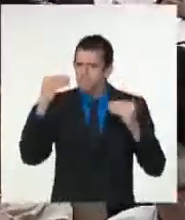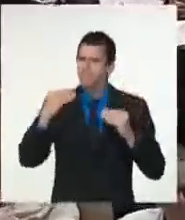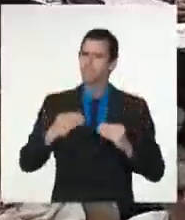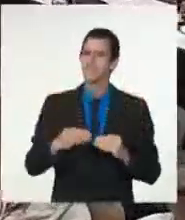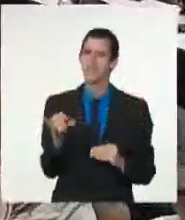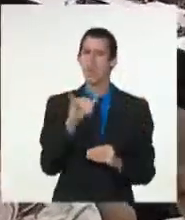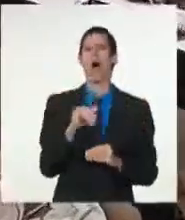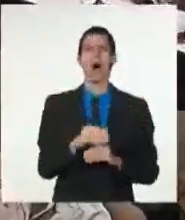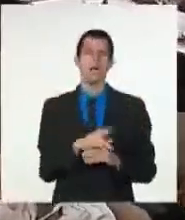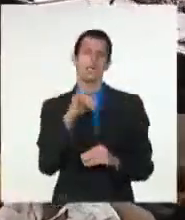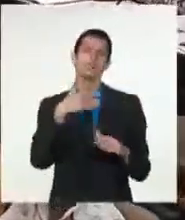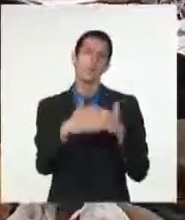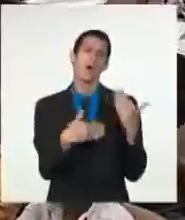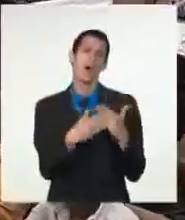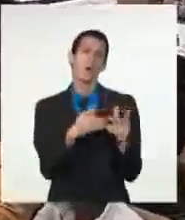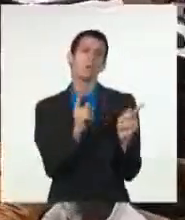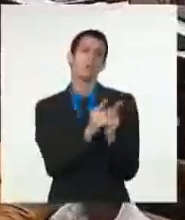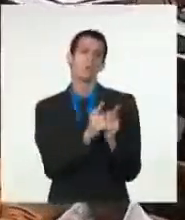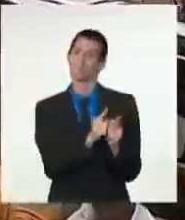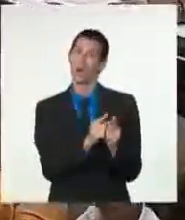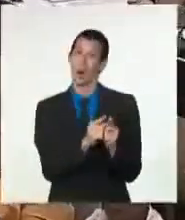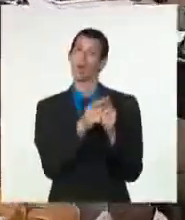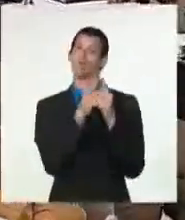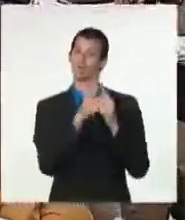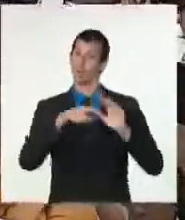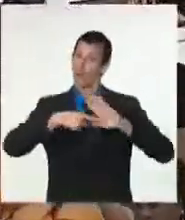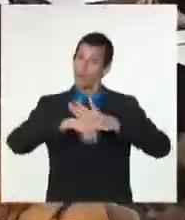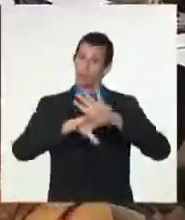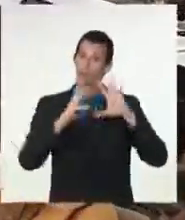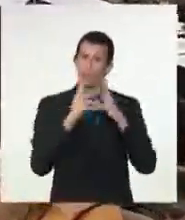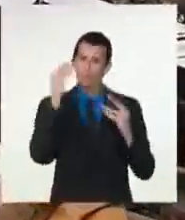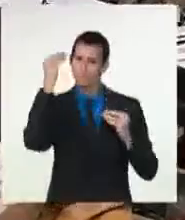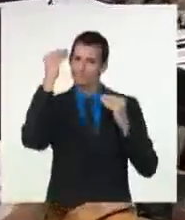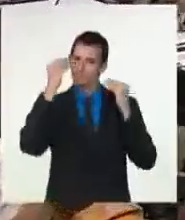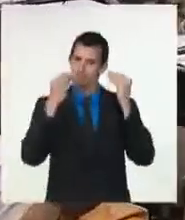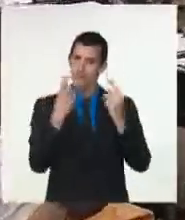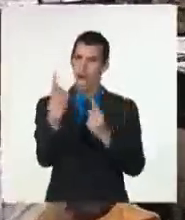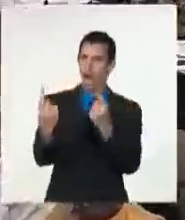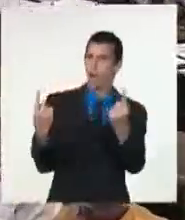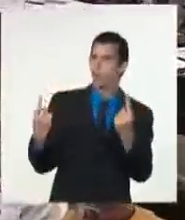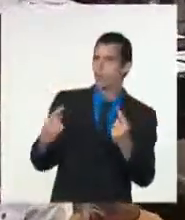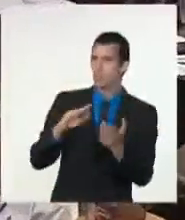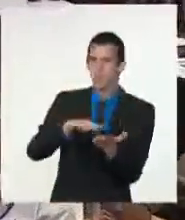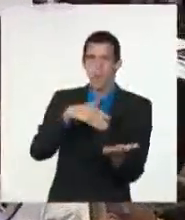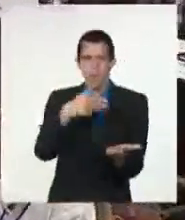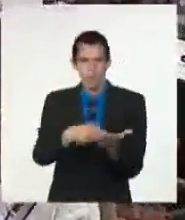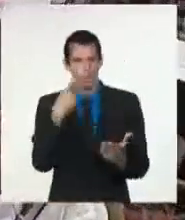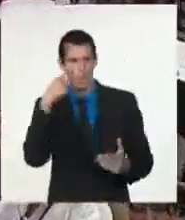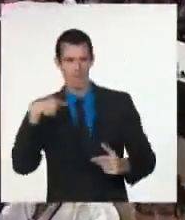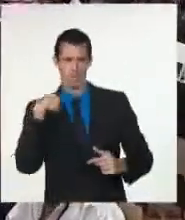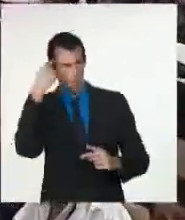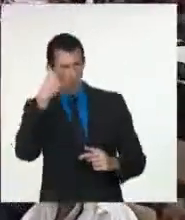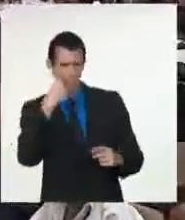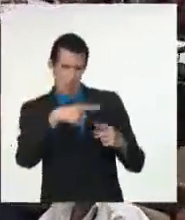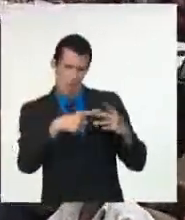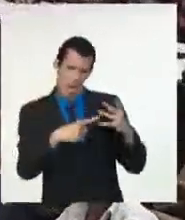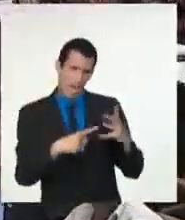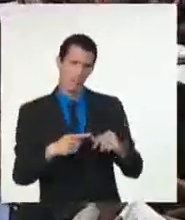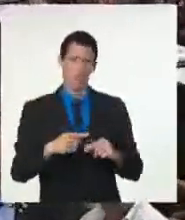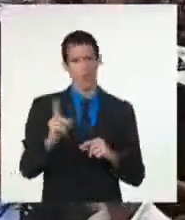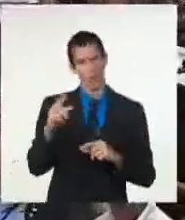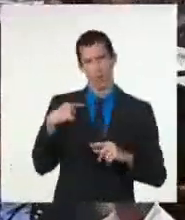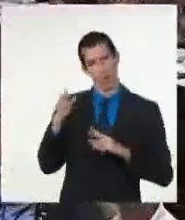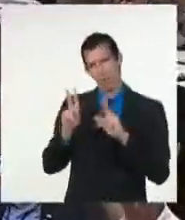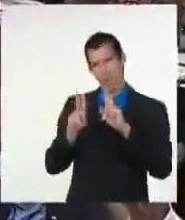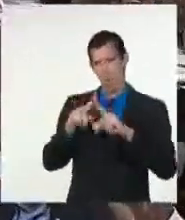objetivas y la posibilidad de aportar sugerencias y propuestas enriquecidas por los intercambios con la población.